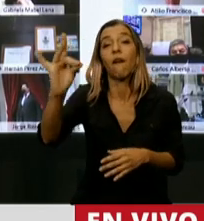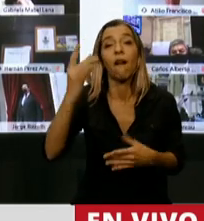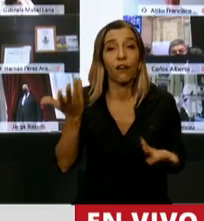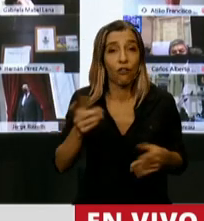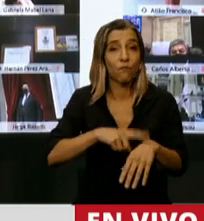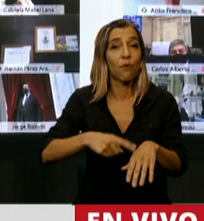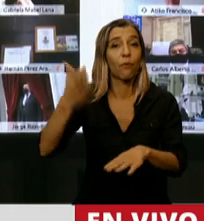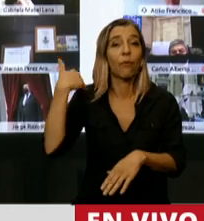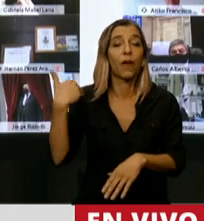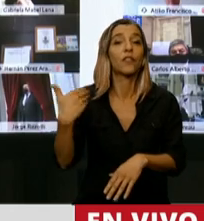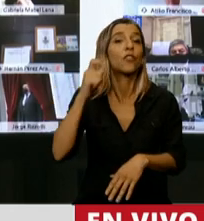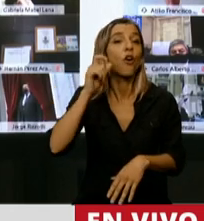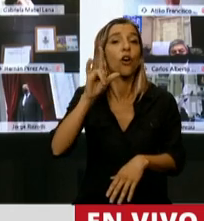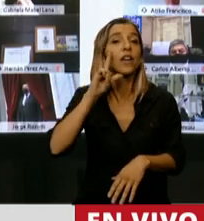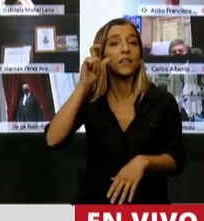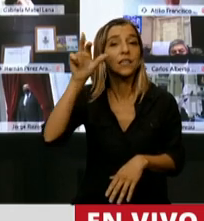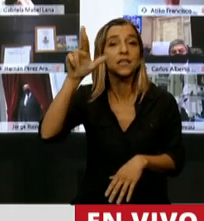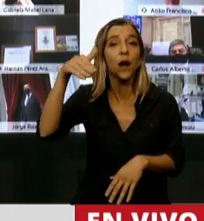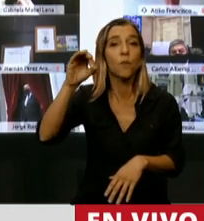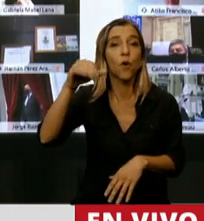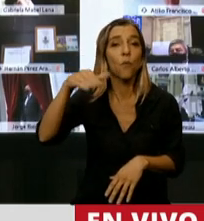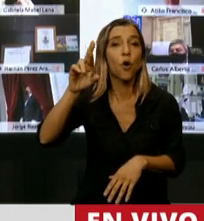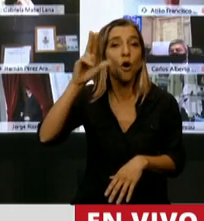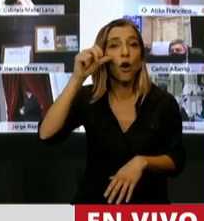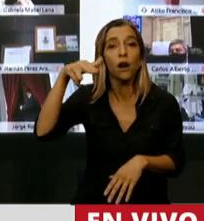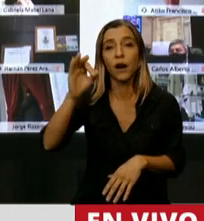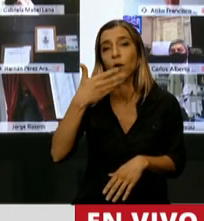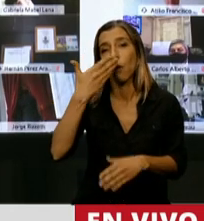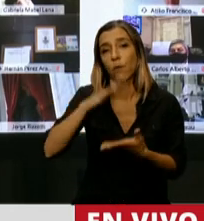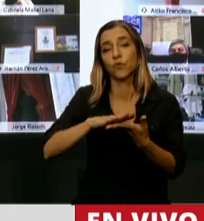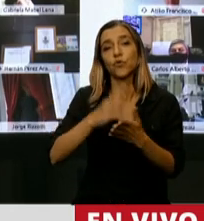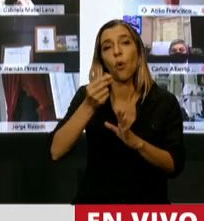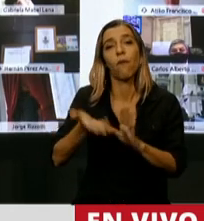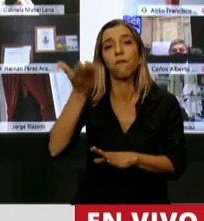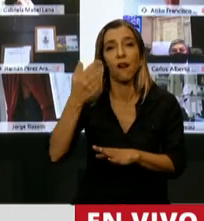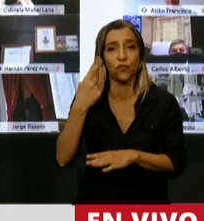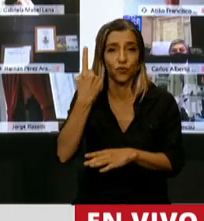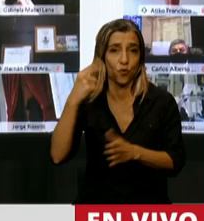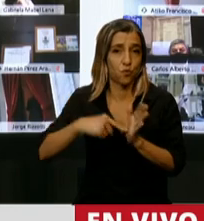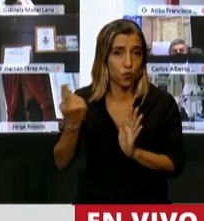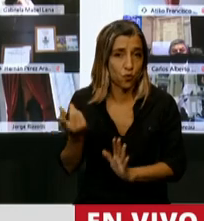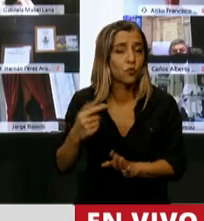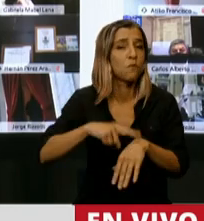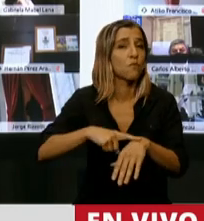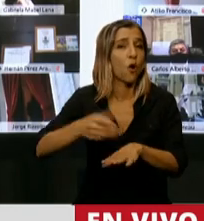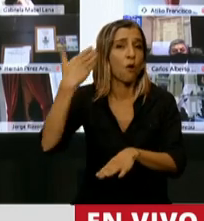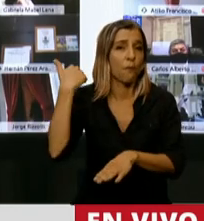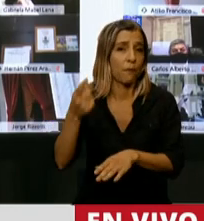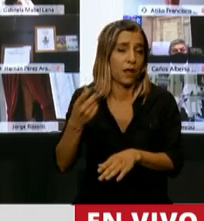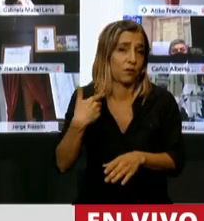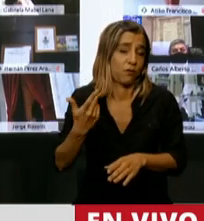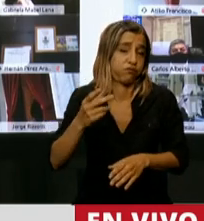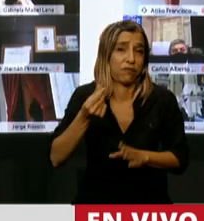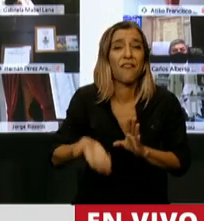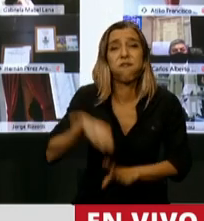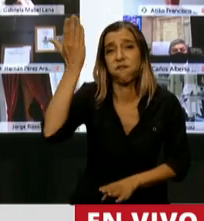venían a este Congreso los presupuestos con inflación de un dígito cuando la inflación volaba en las góndolas